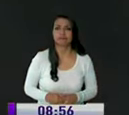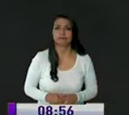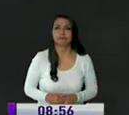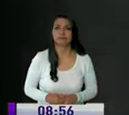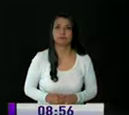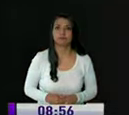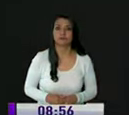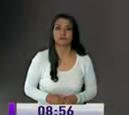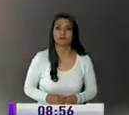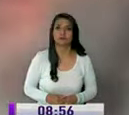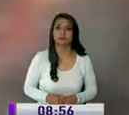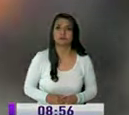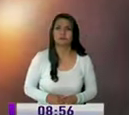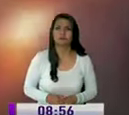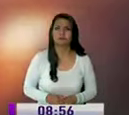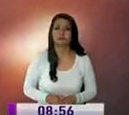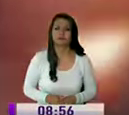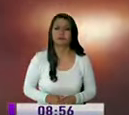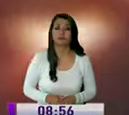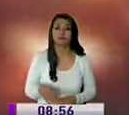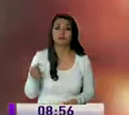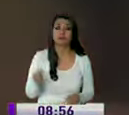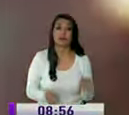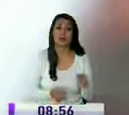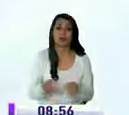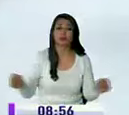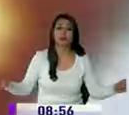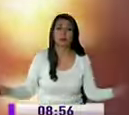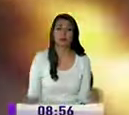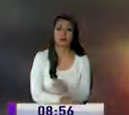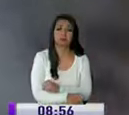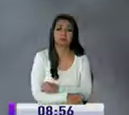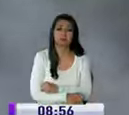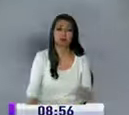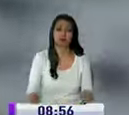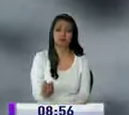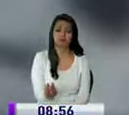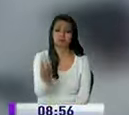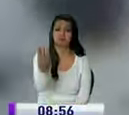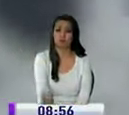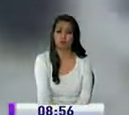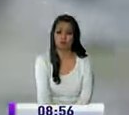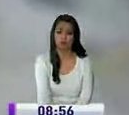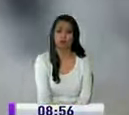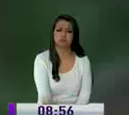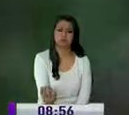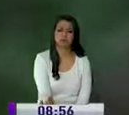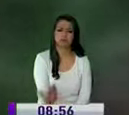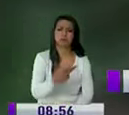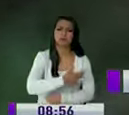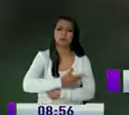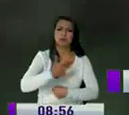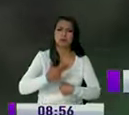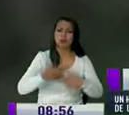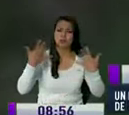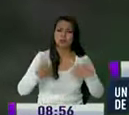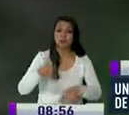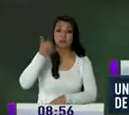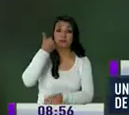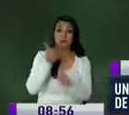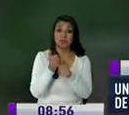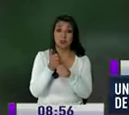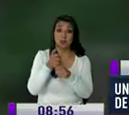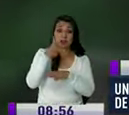una ínfima parte de un vehículo es lo que quedó tras una explosión ocurrida en el sector elirio en chimborazo este video aficionado